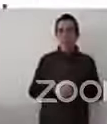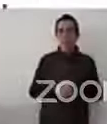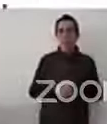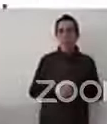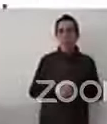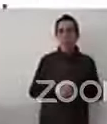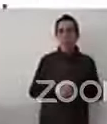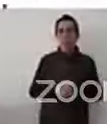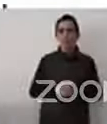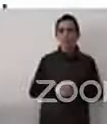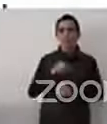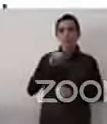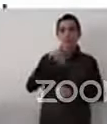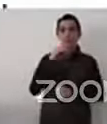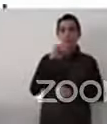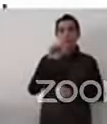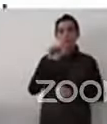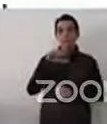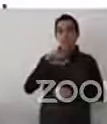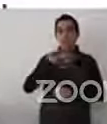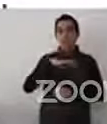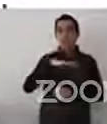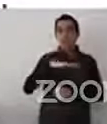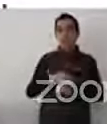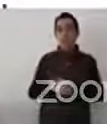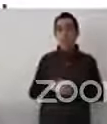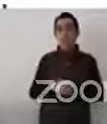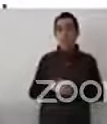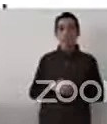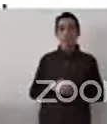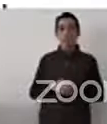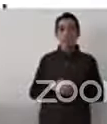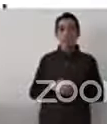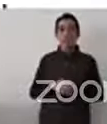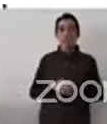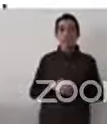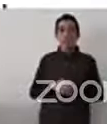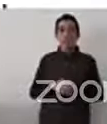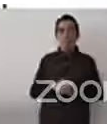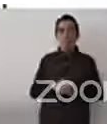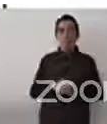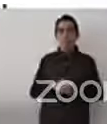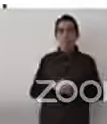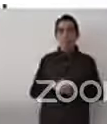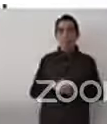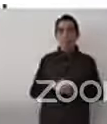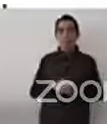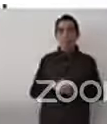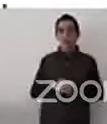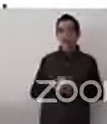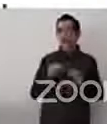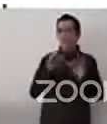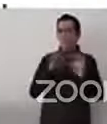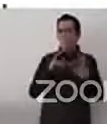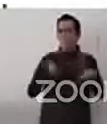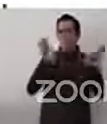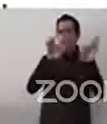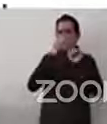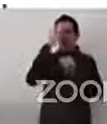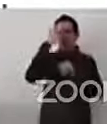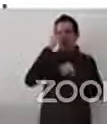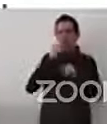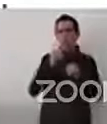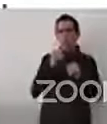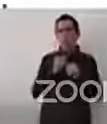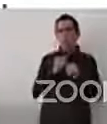manejamos también otro que es importante fue saber toda esta definición y que es muy importante para